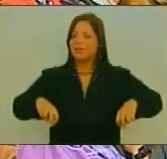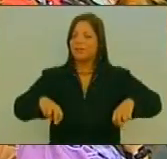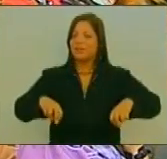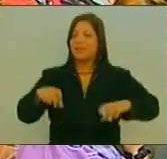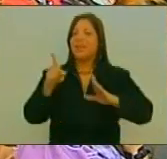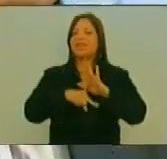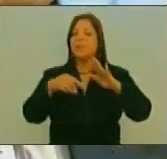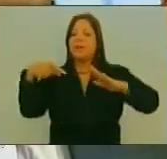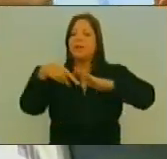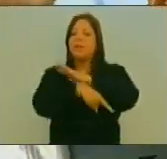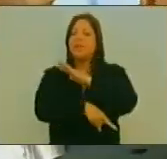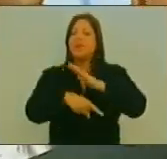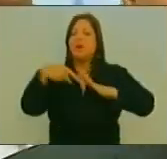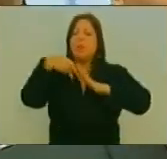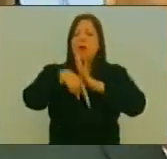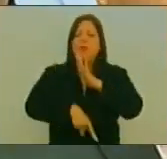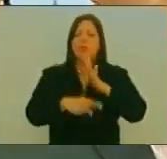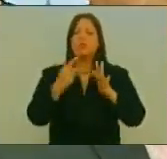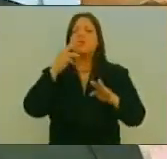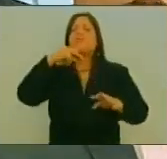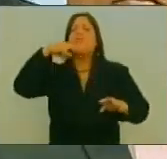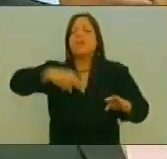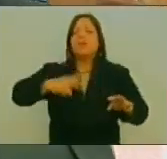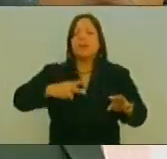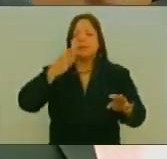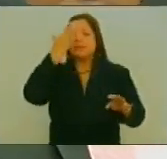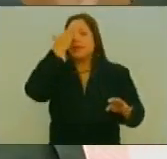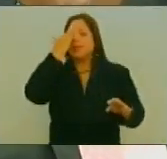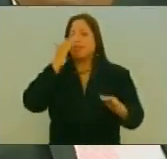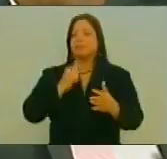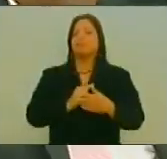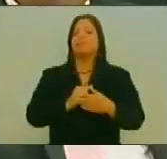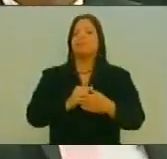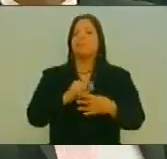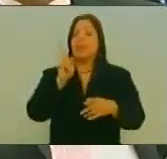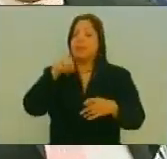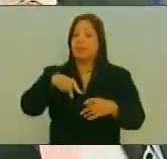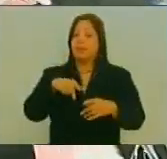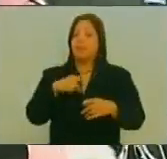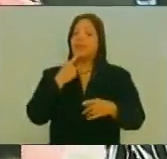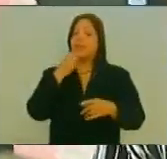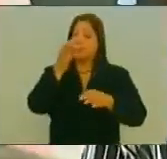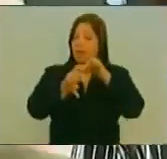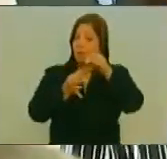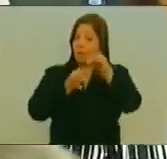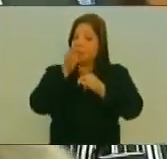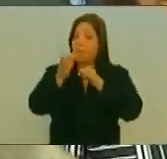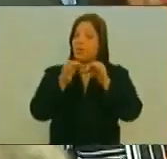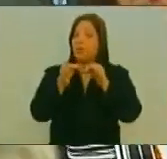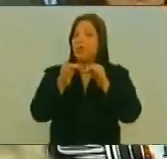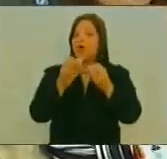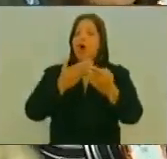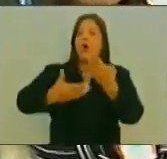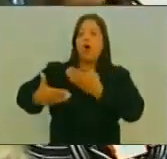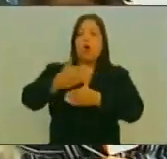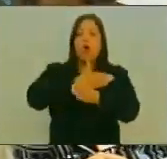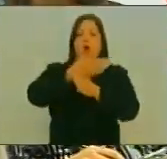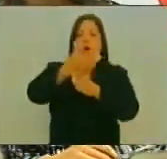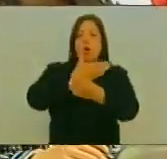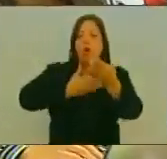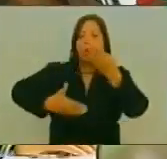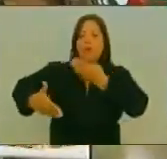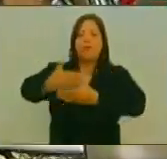fondo de la verdad En este caso Hizo énfasis En el principio De colaboración De poderes